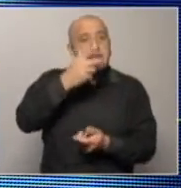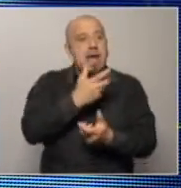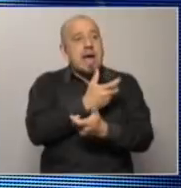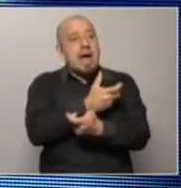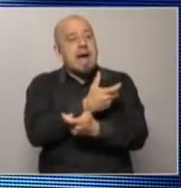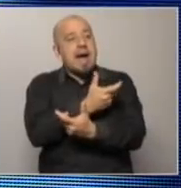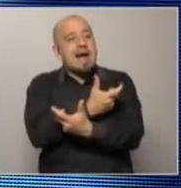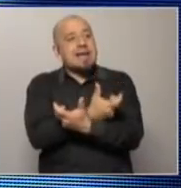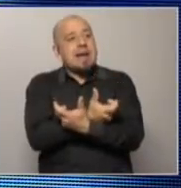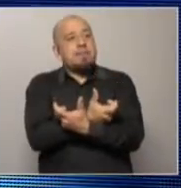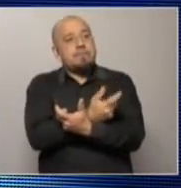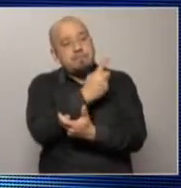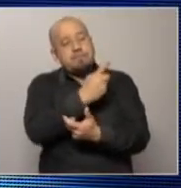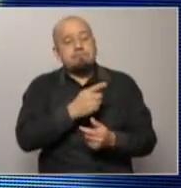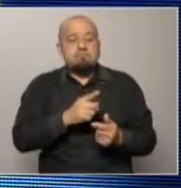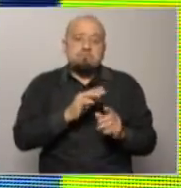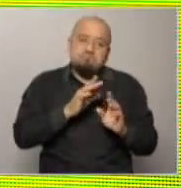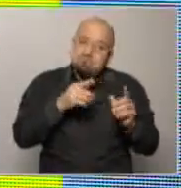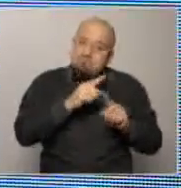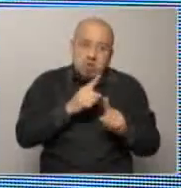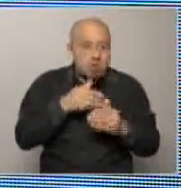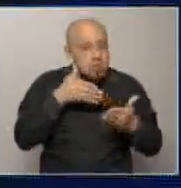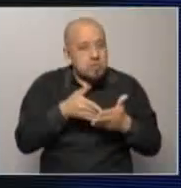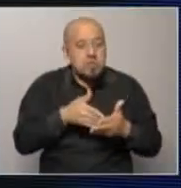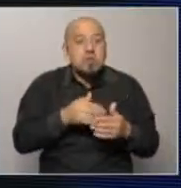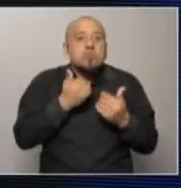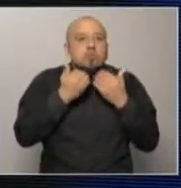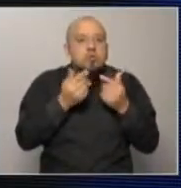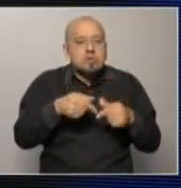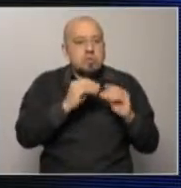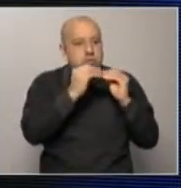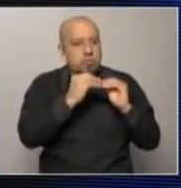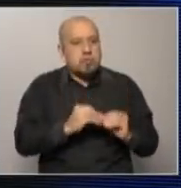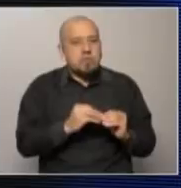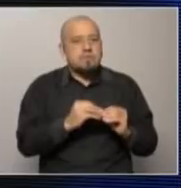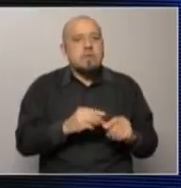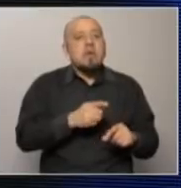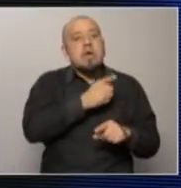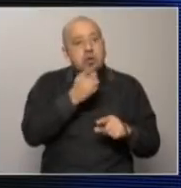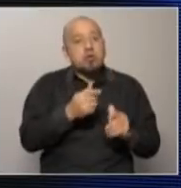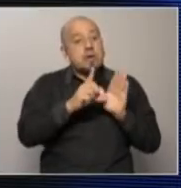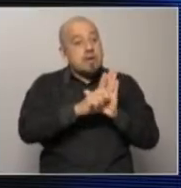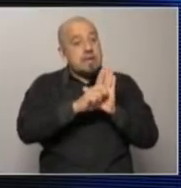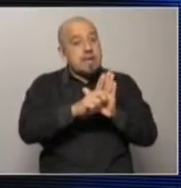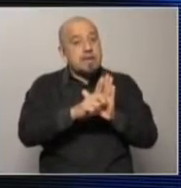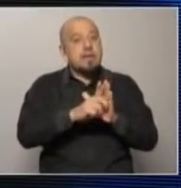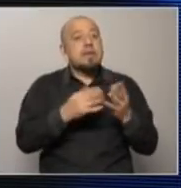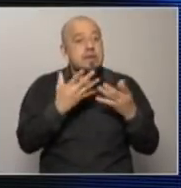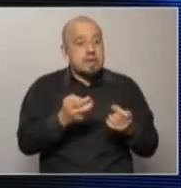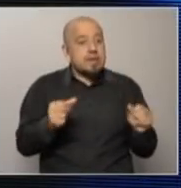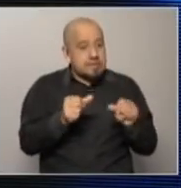trancadas. No sé si habrá algún intento de reforma en este presupuesto. Sé que en alguna otra ley hay algún tipo de reforma.